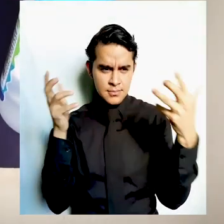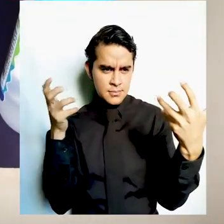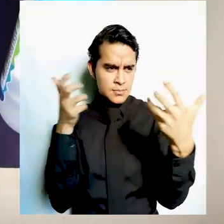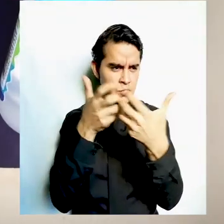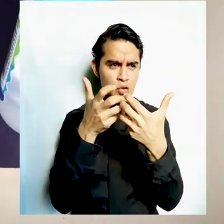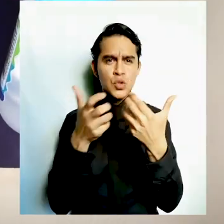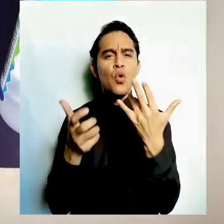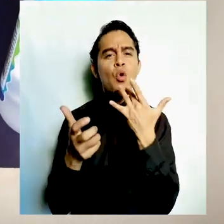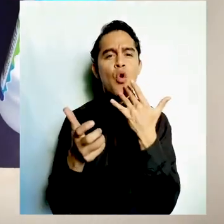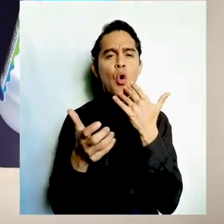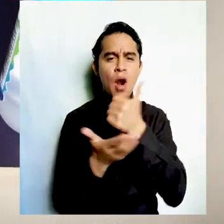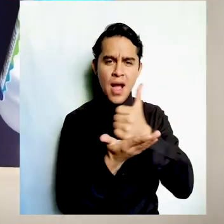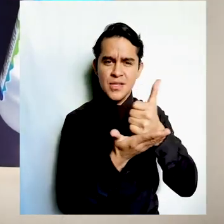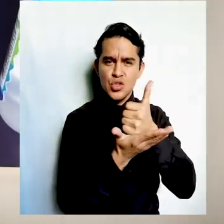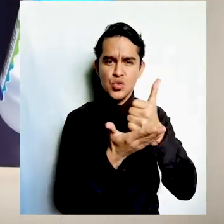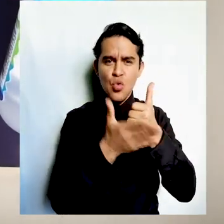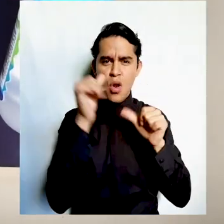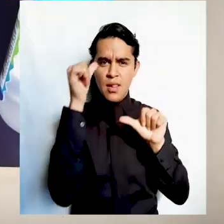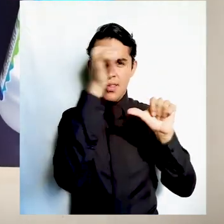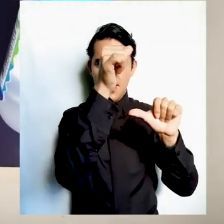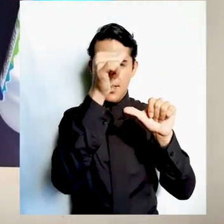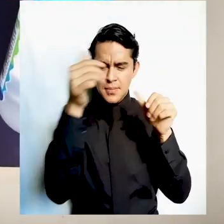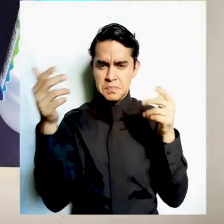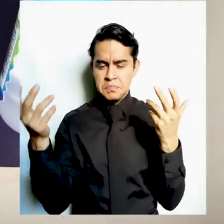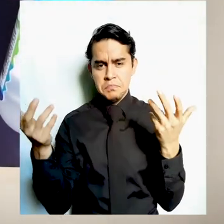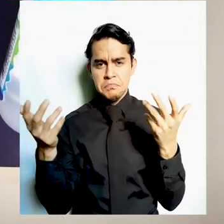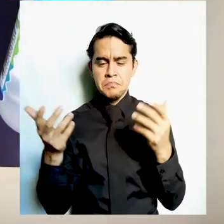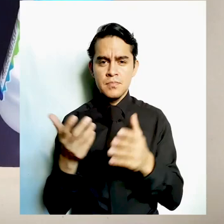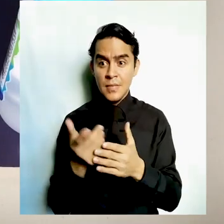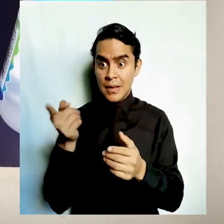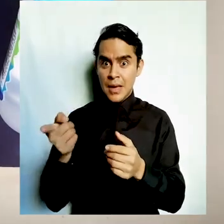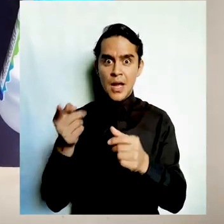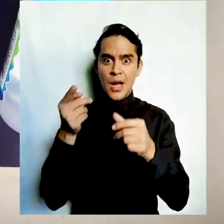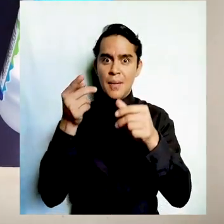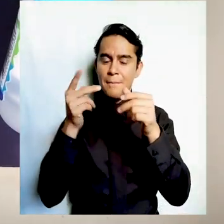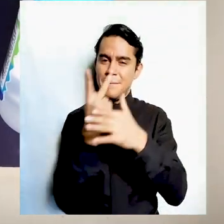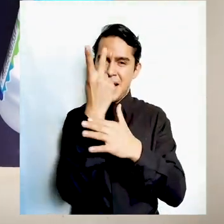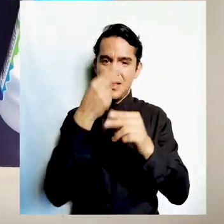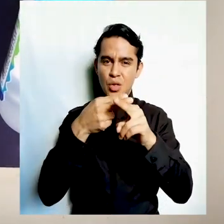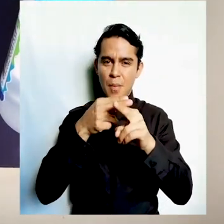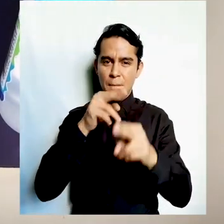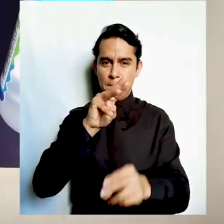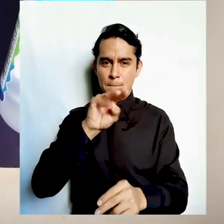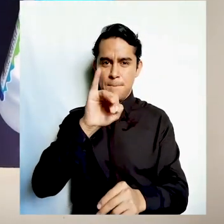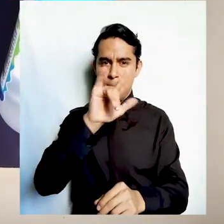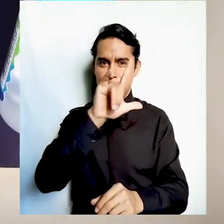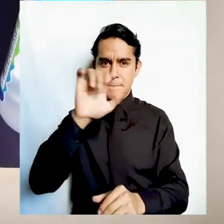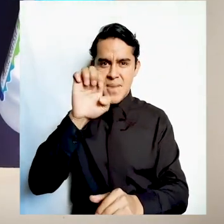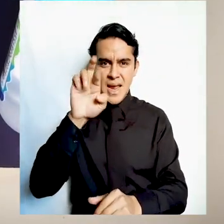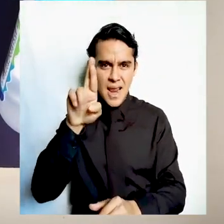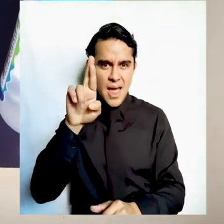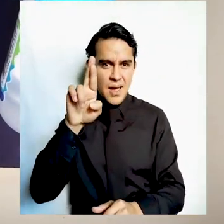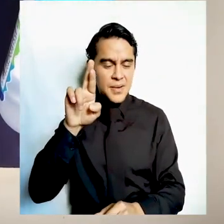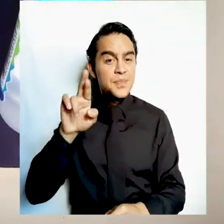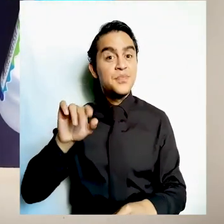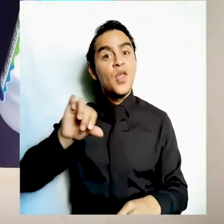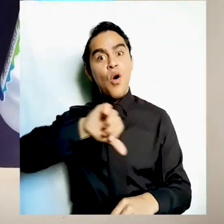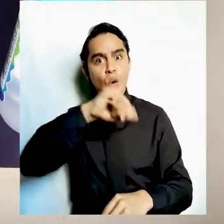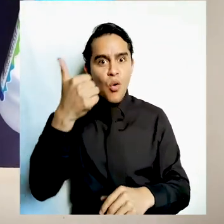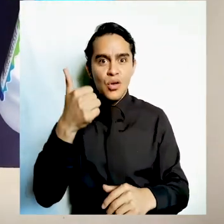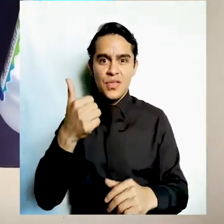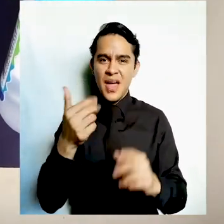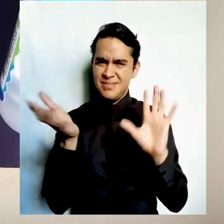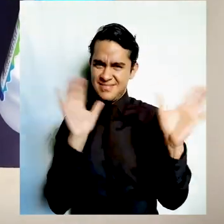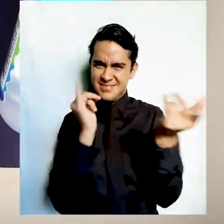azul de la cartulina estas hojas son de una planta llamada miller bustea o barba de viejo esta la podemos encontrar